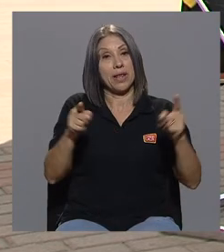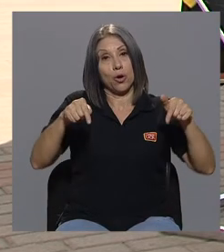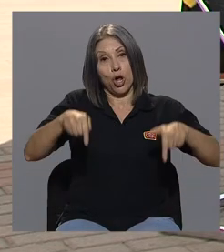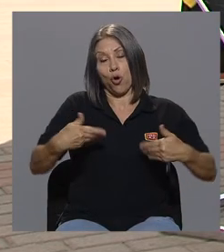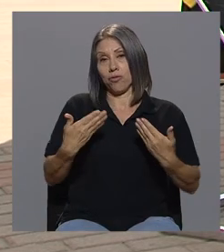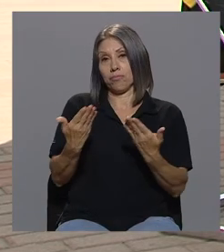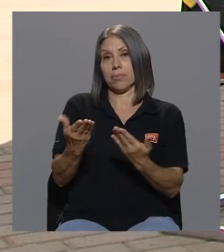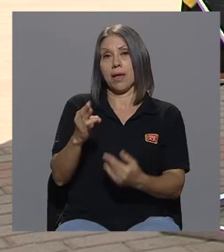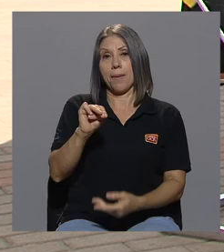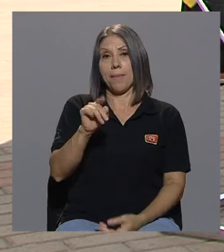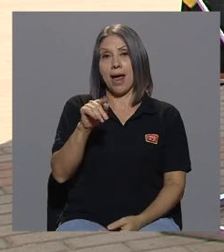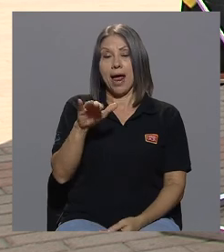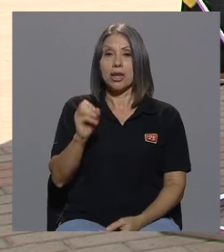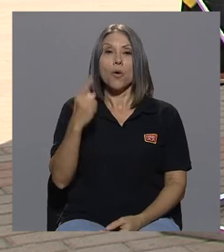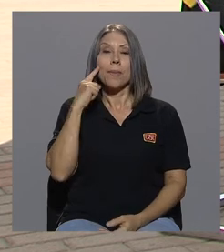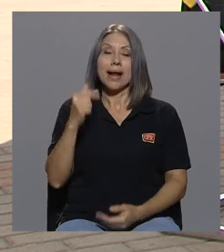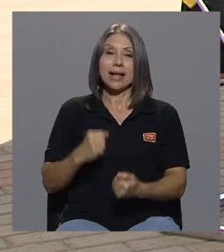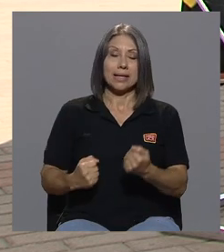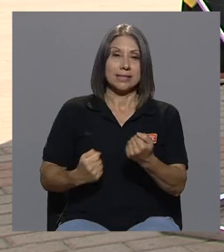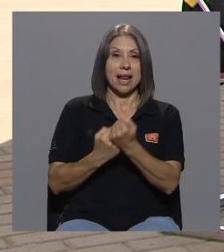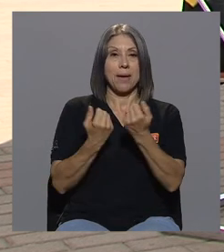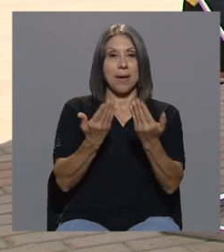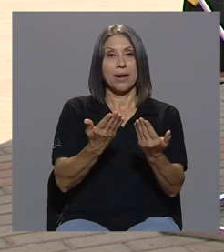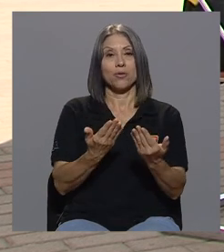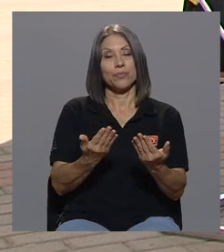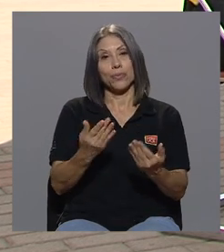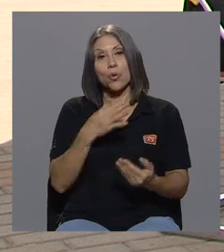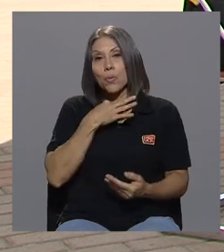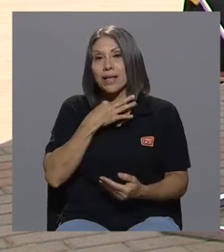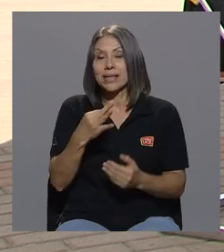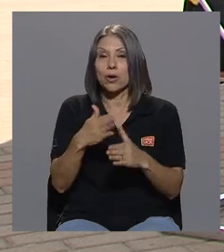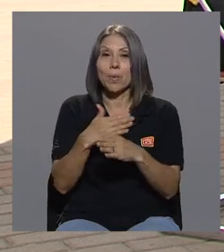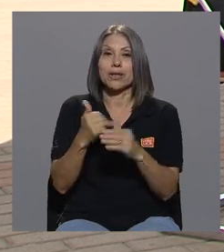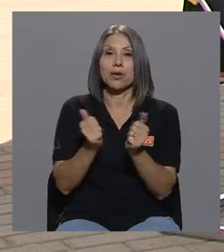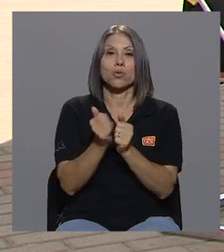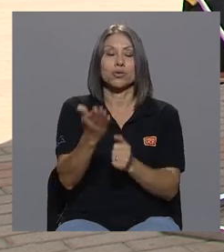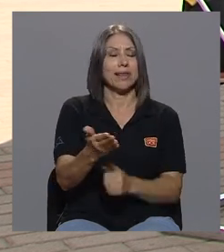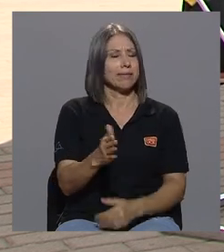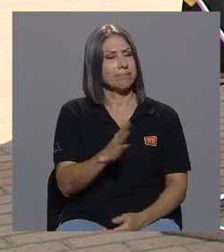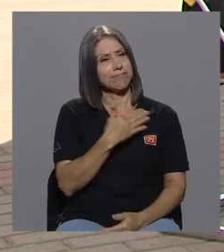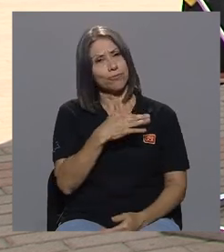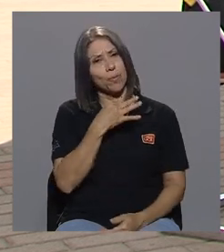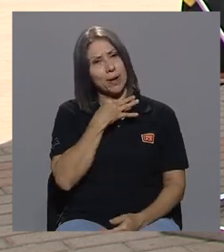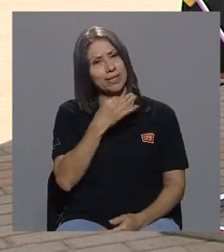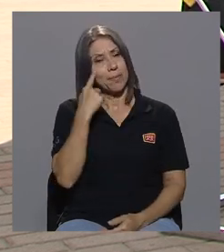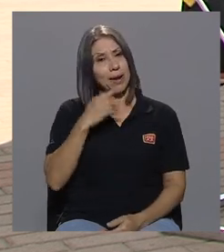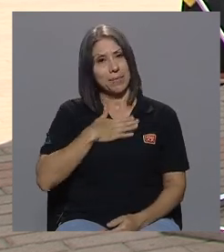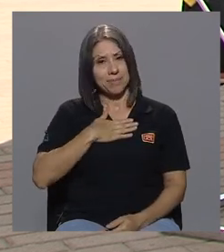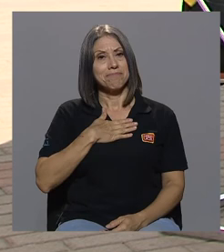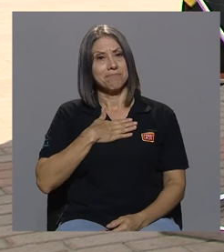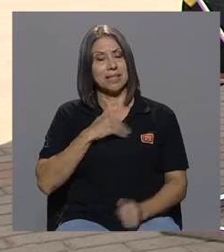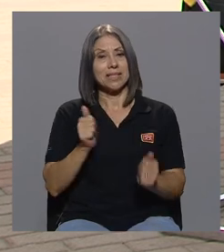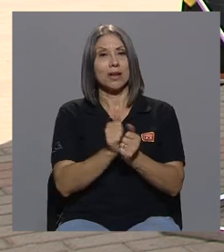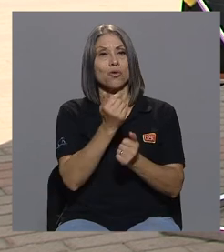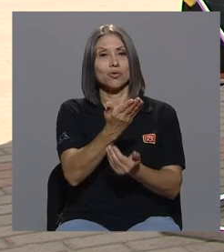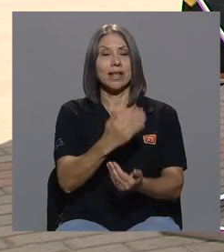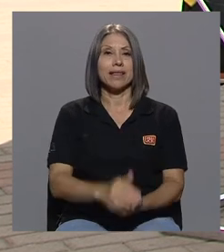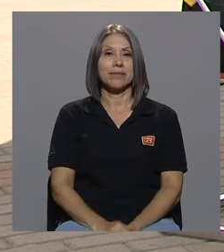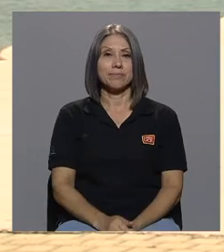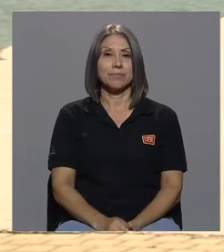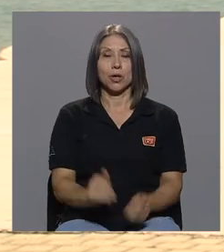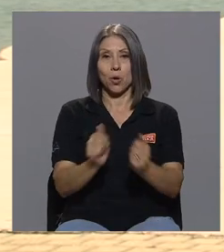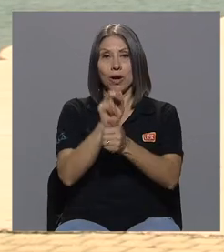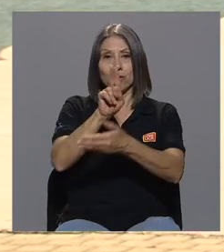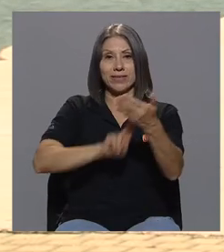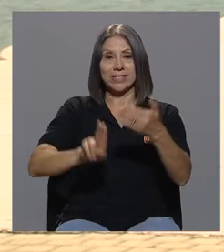para que les dé la mano así que un placer compartir con usted Marlon un placer para mí estar con usted con la Universidad